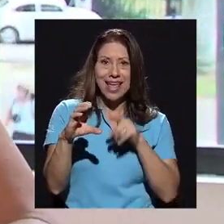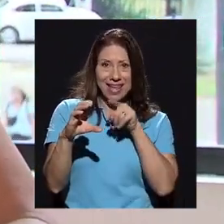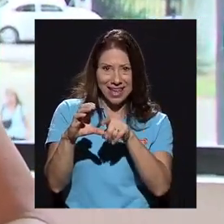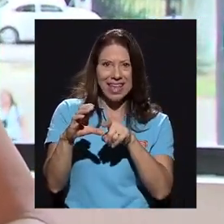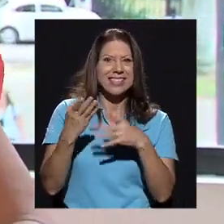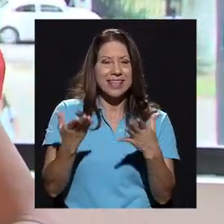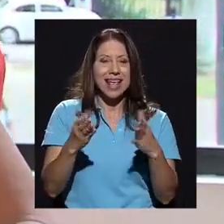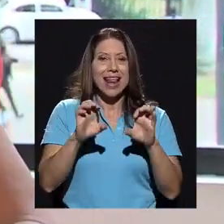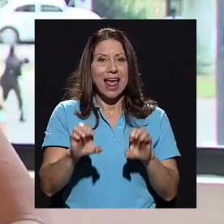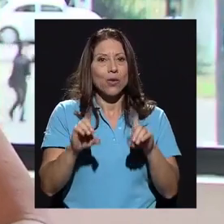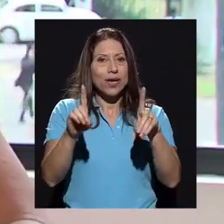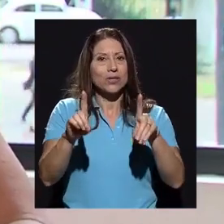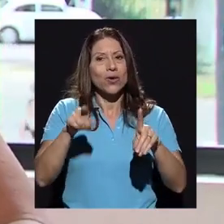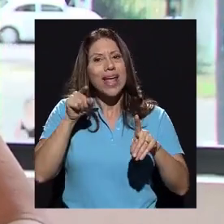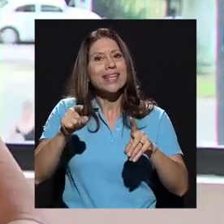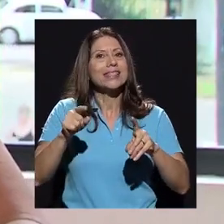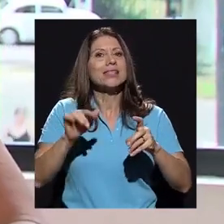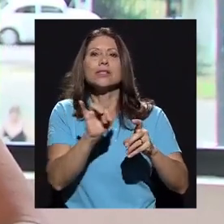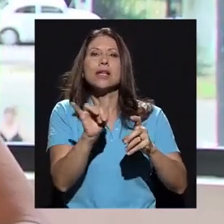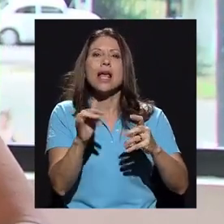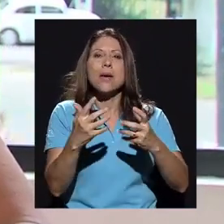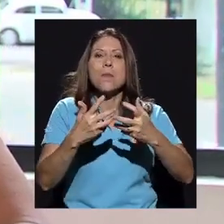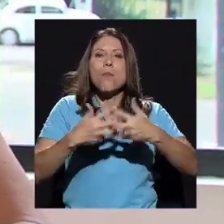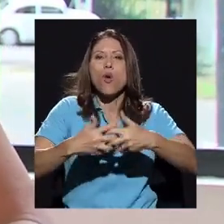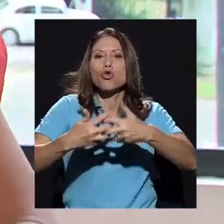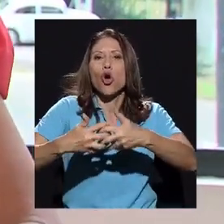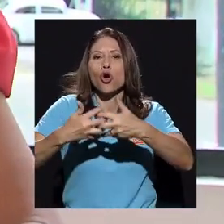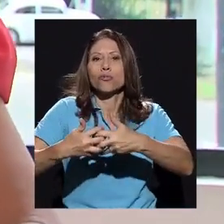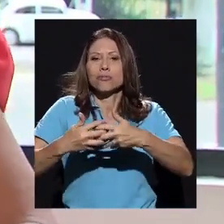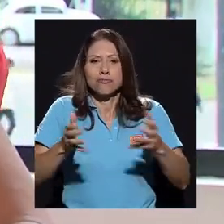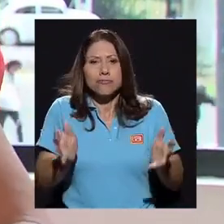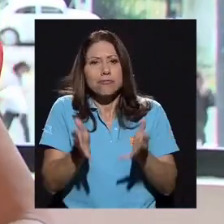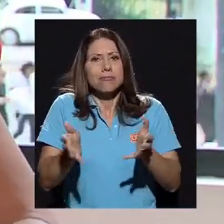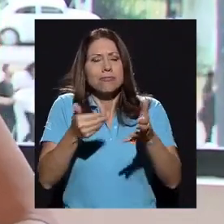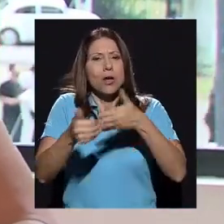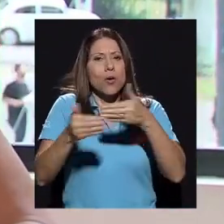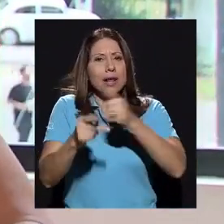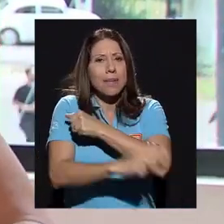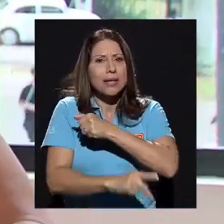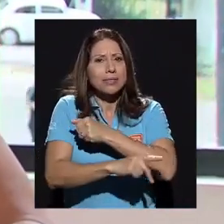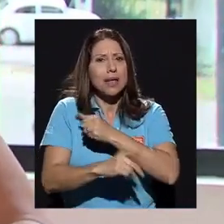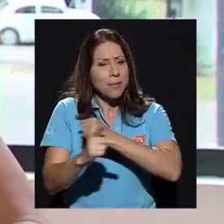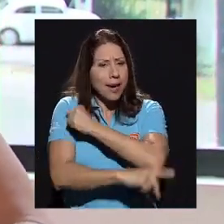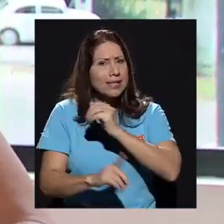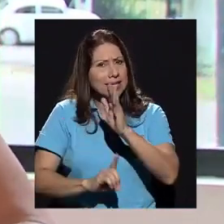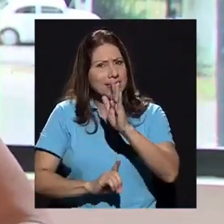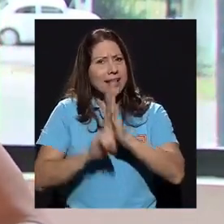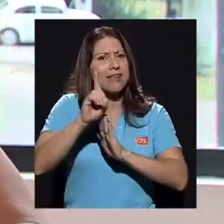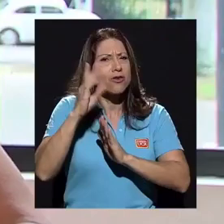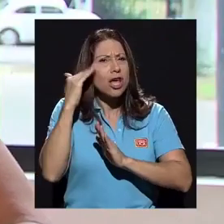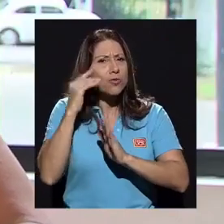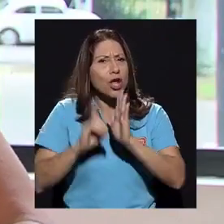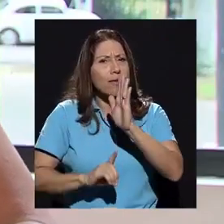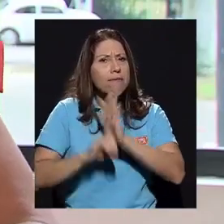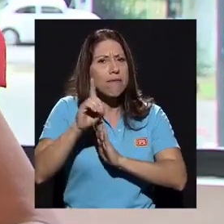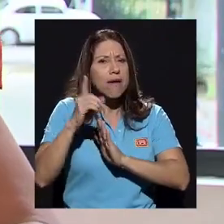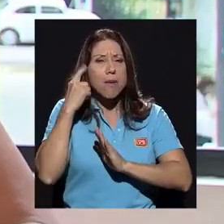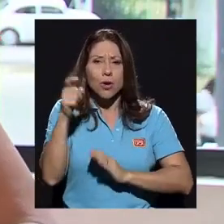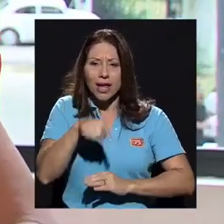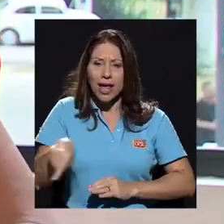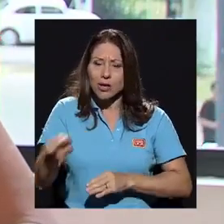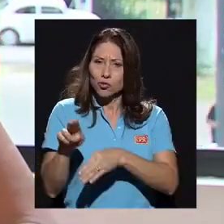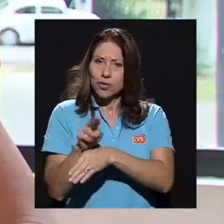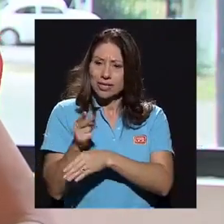inversión en la educación, es el motor de cualquier país, ¿verdad? Los países desarrollados, ¿por qué tienen el desarrollo que tienen? Bueno, porque han optado por